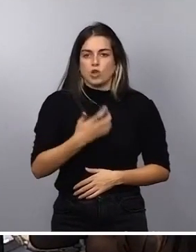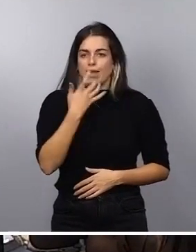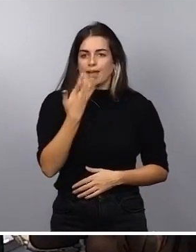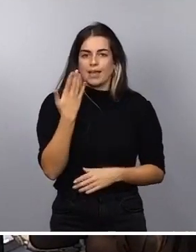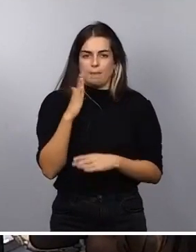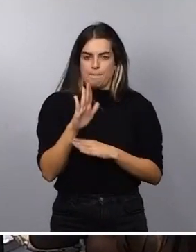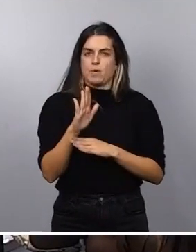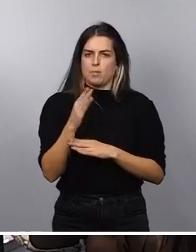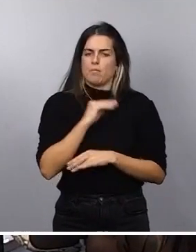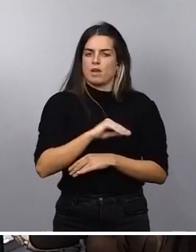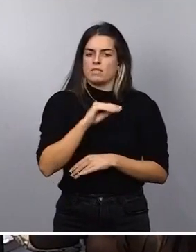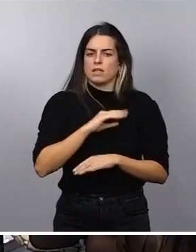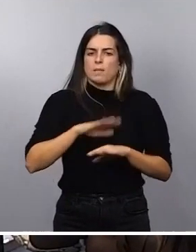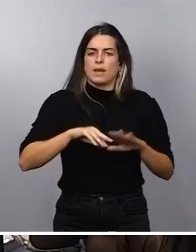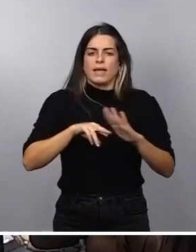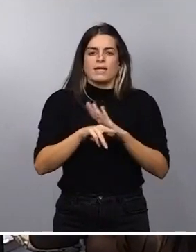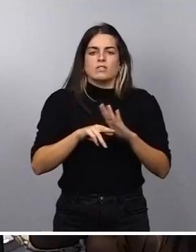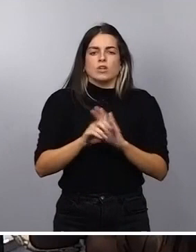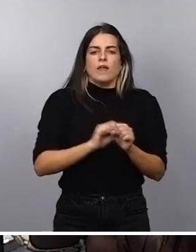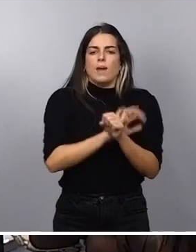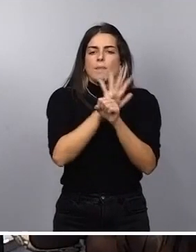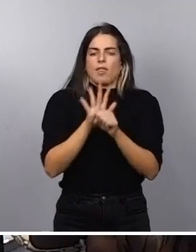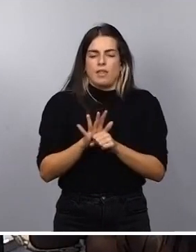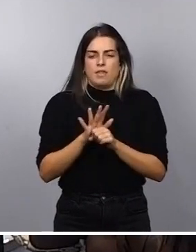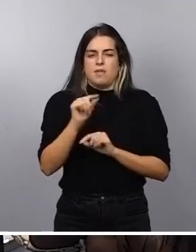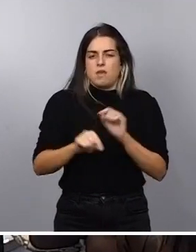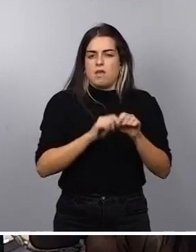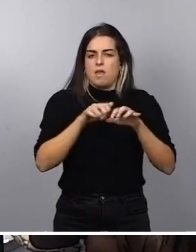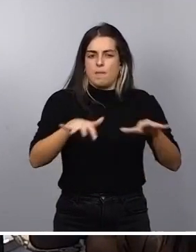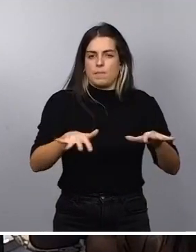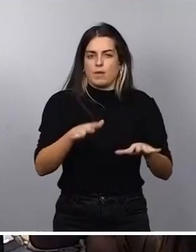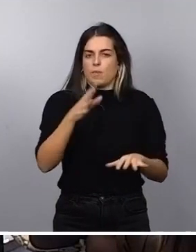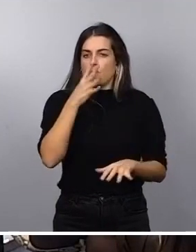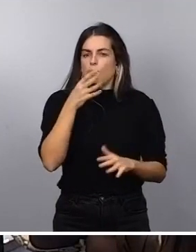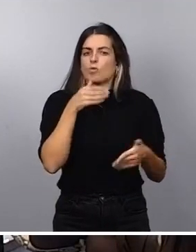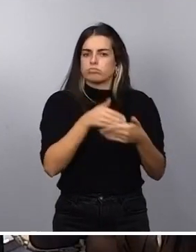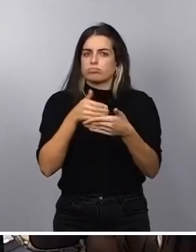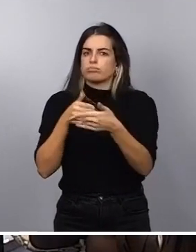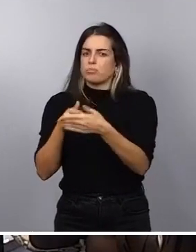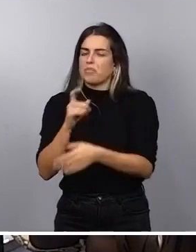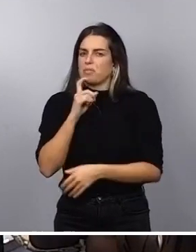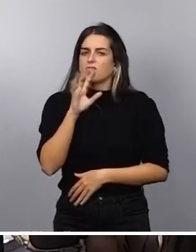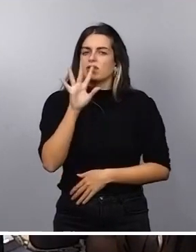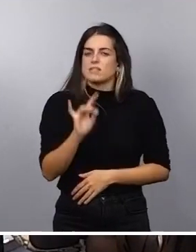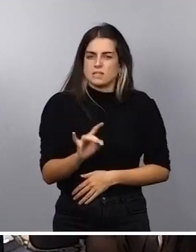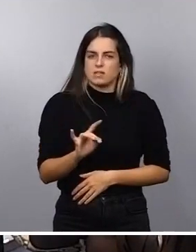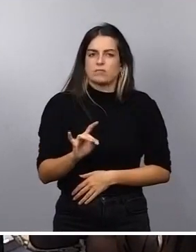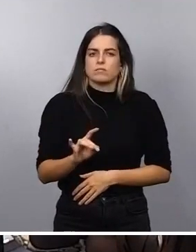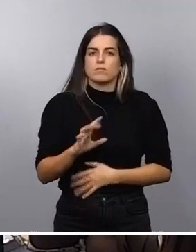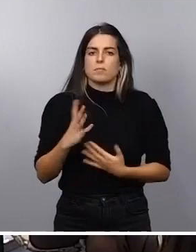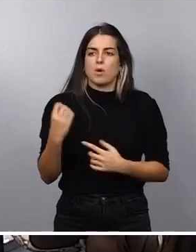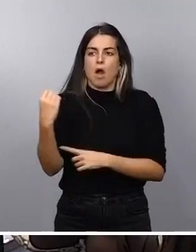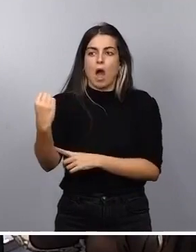gestión de la pandemia, a pesar de contar con enormes dificultades y sin contar con ningún apoyo para salvar